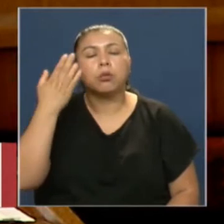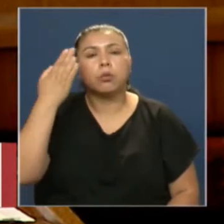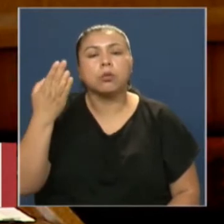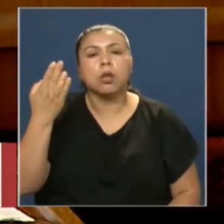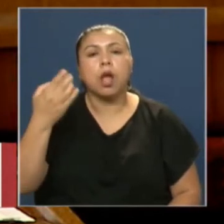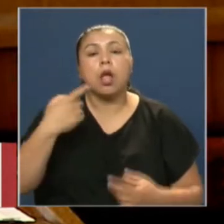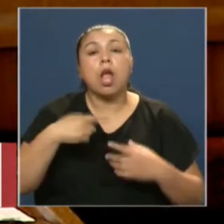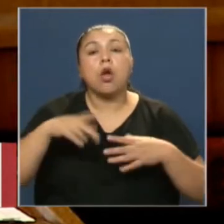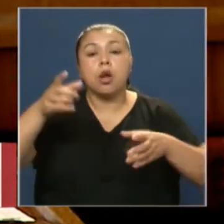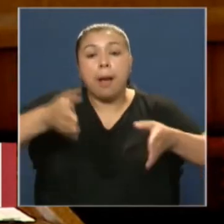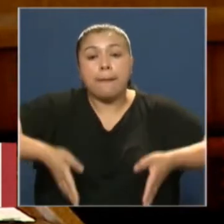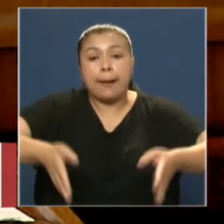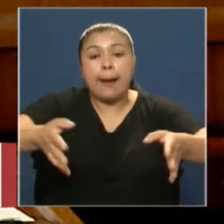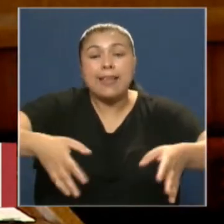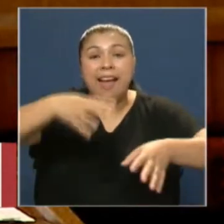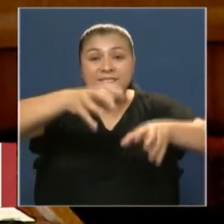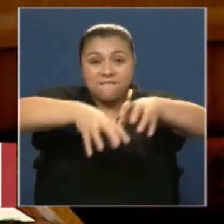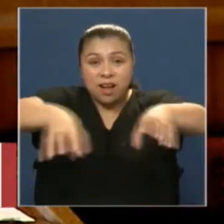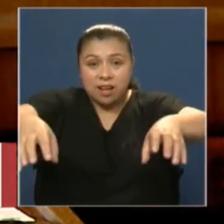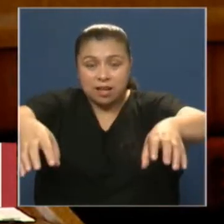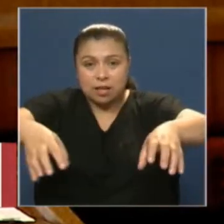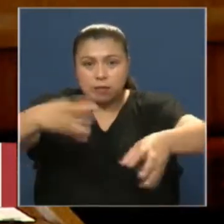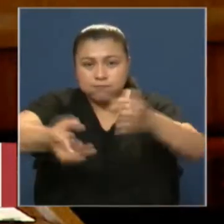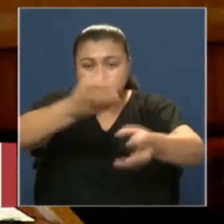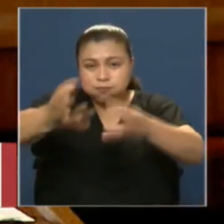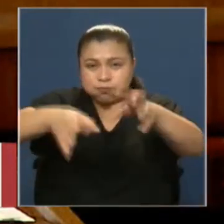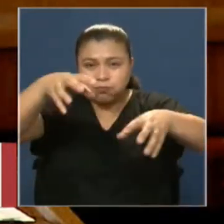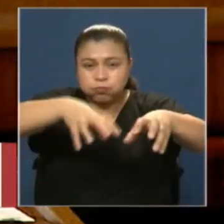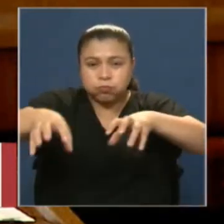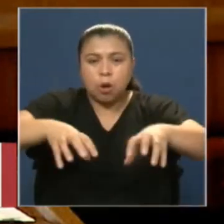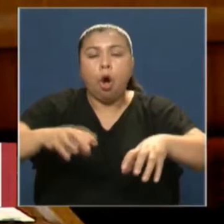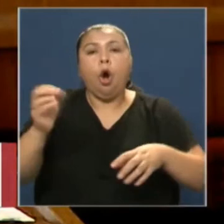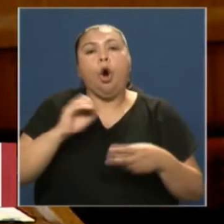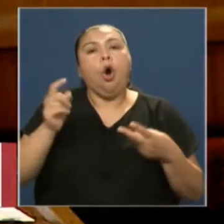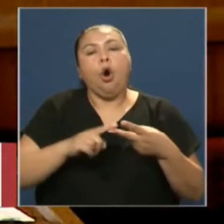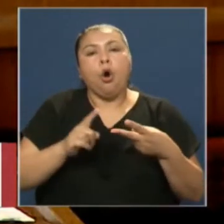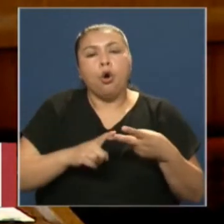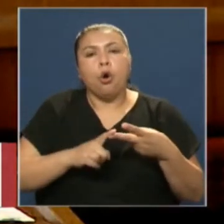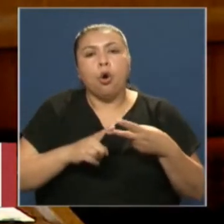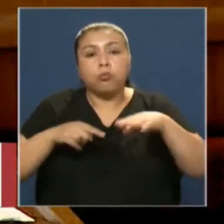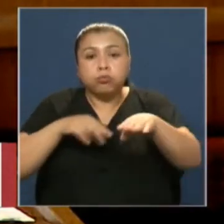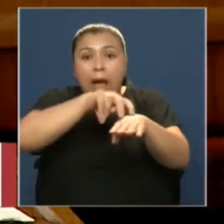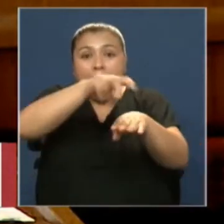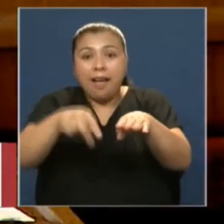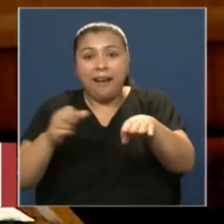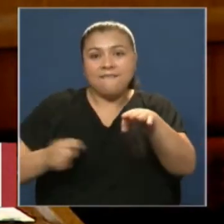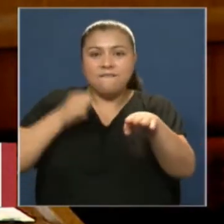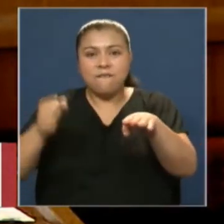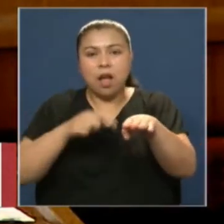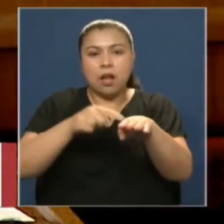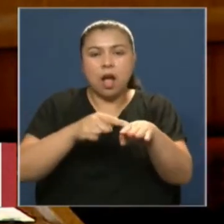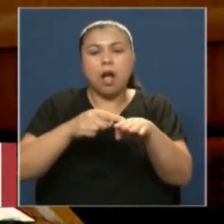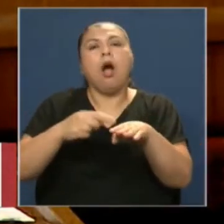para los que pretenden seguir con el que va y la pasa o cualquier otra conducta que impida la